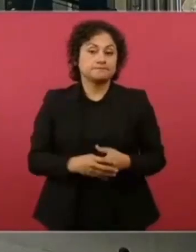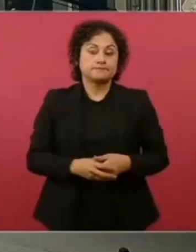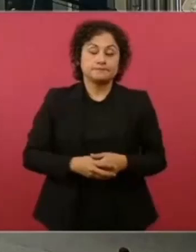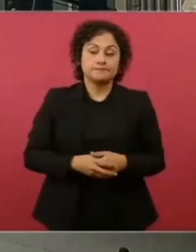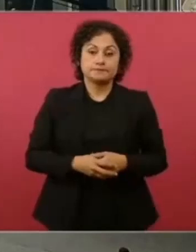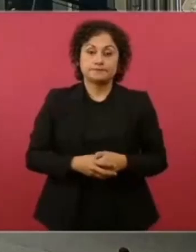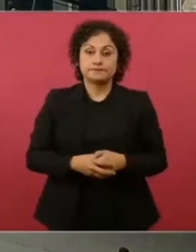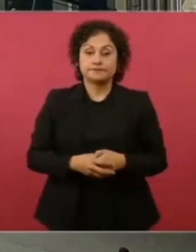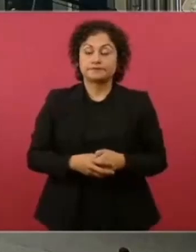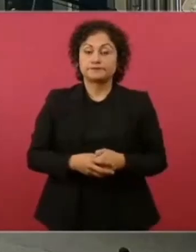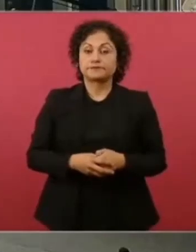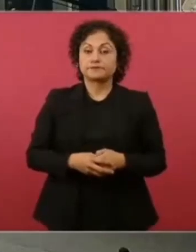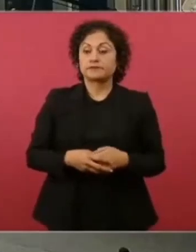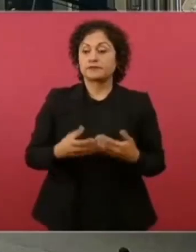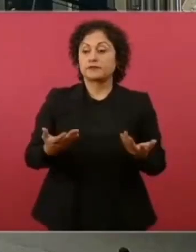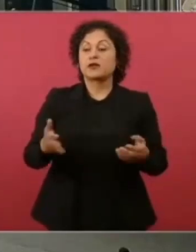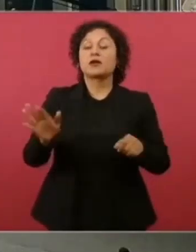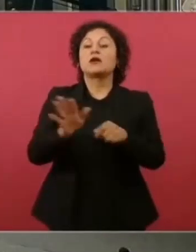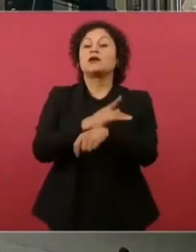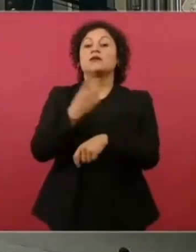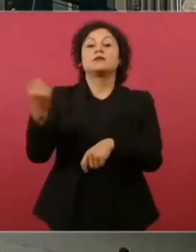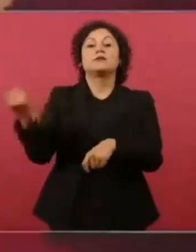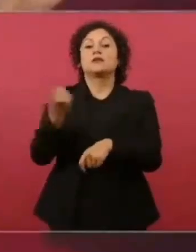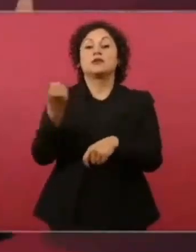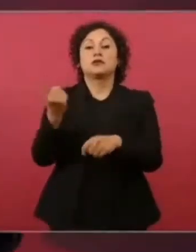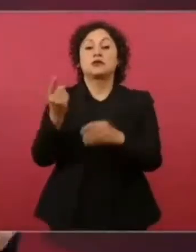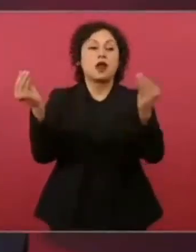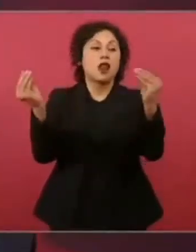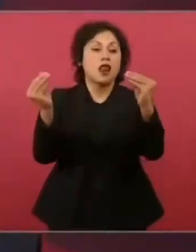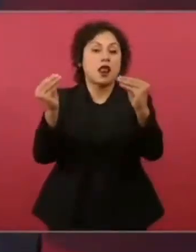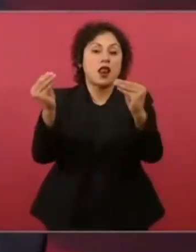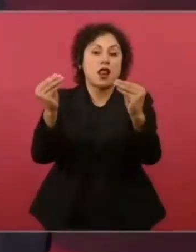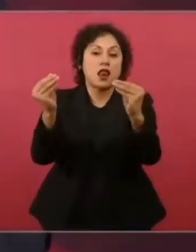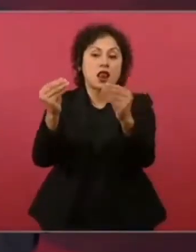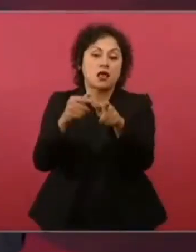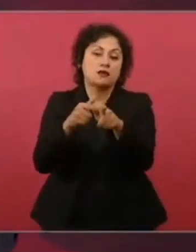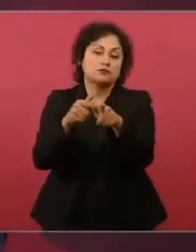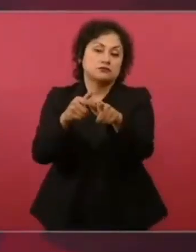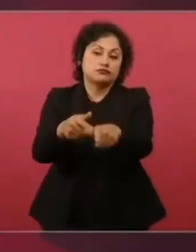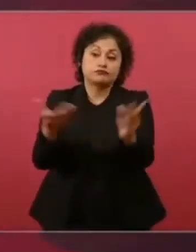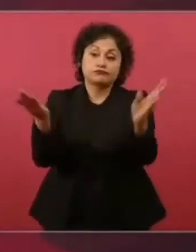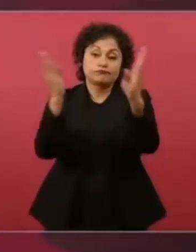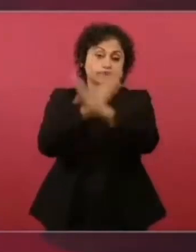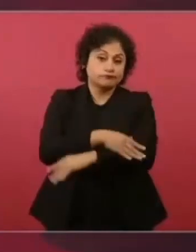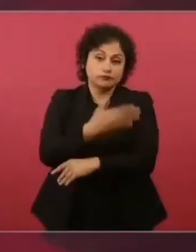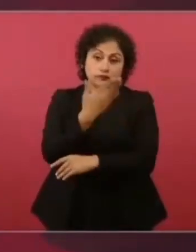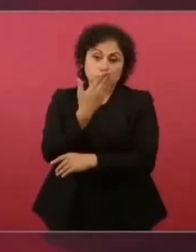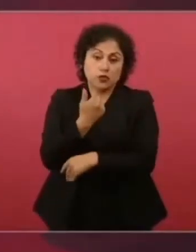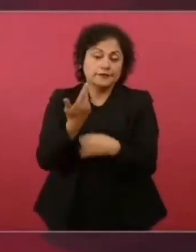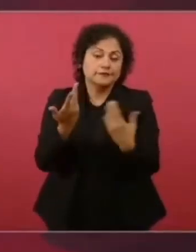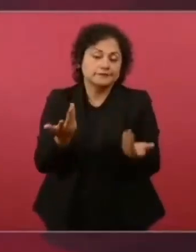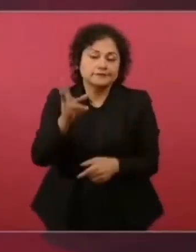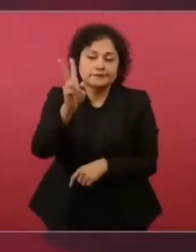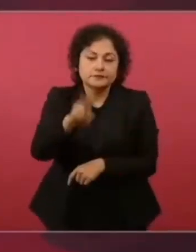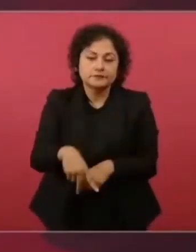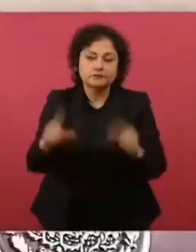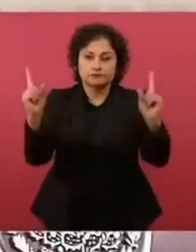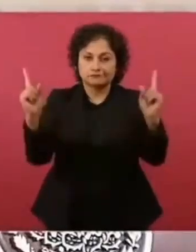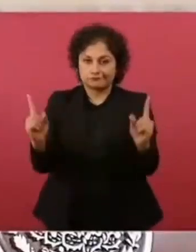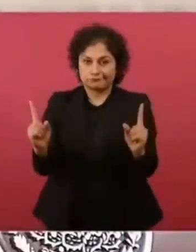por no se entendieron bien no se entendieron pues son cuestiones de criterio